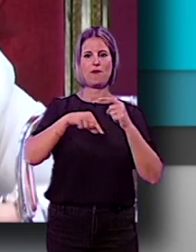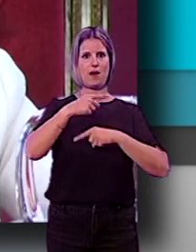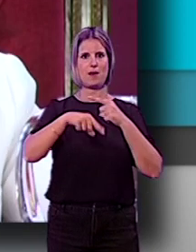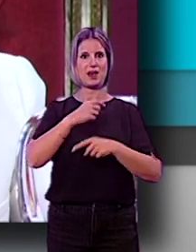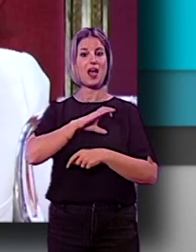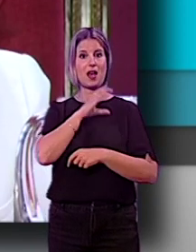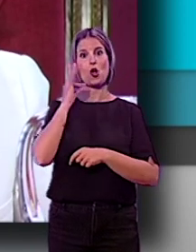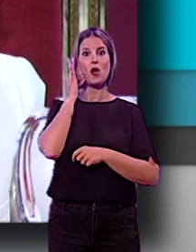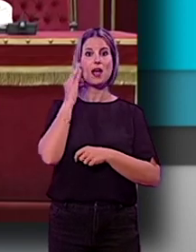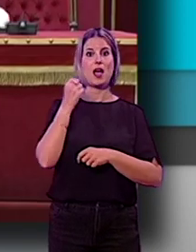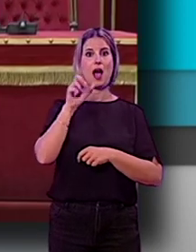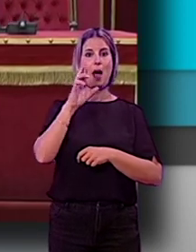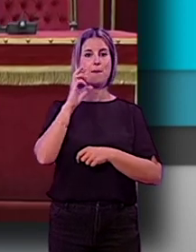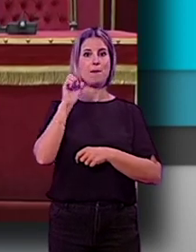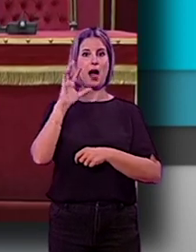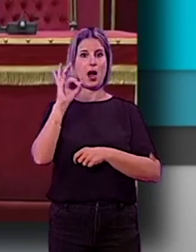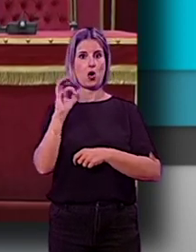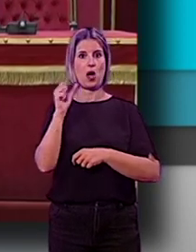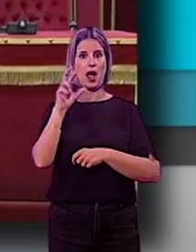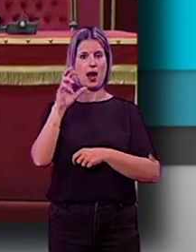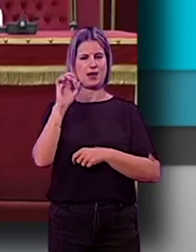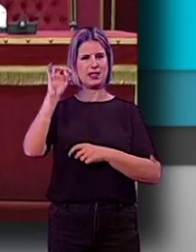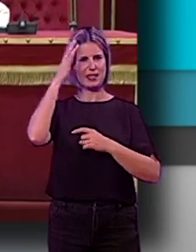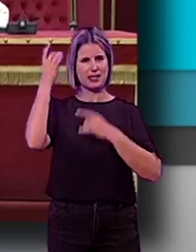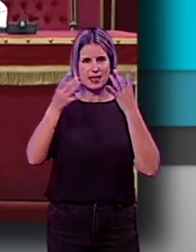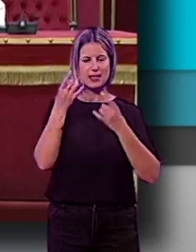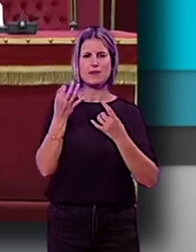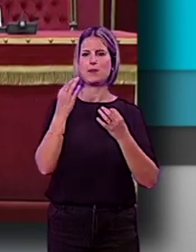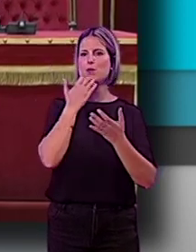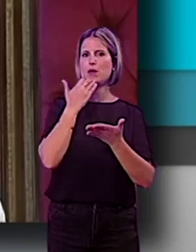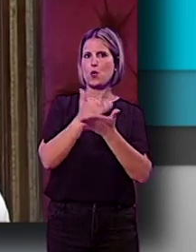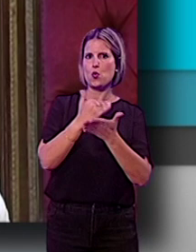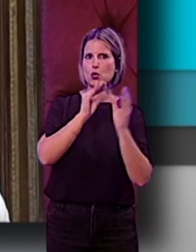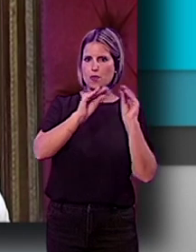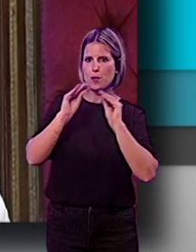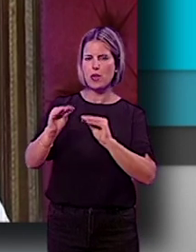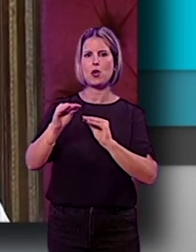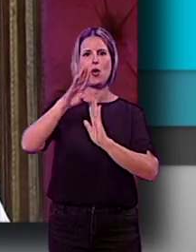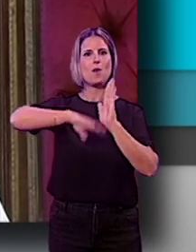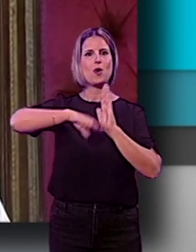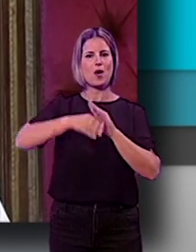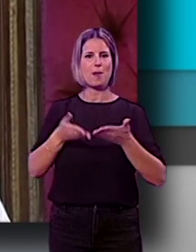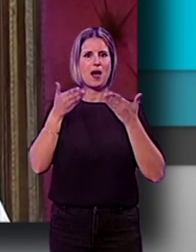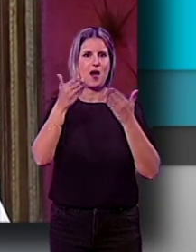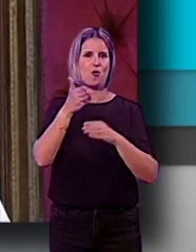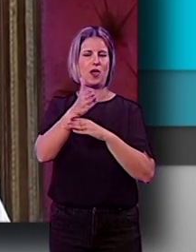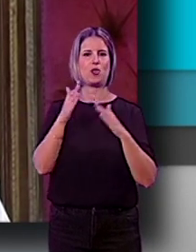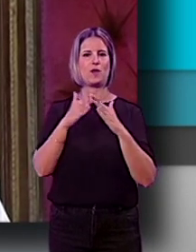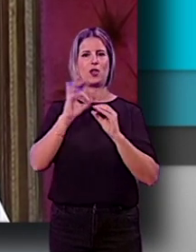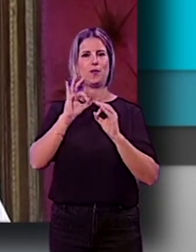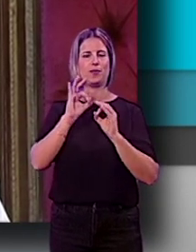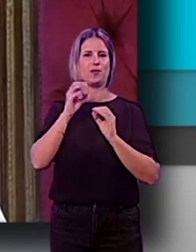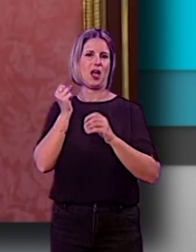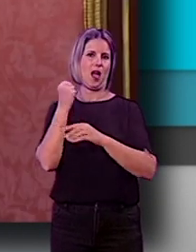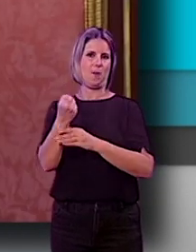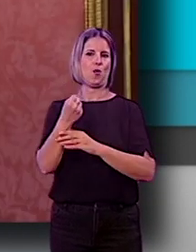la concejal Amparo Raval destacó diversas iniciativas como cursos de formación, programas de ayudas a domicilios y apoyo económico para el pago